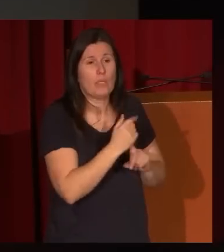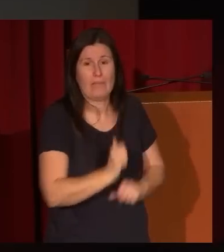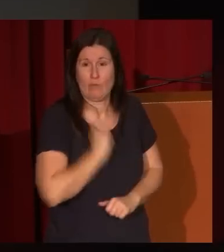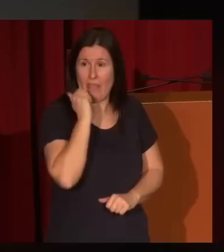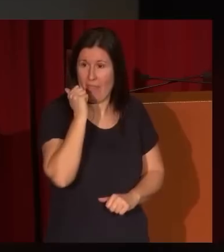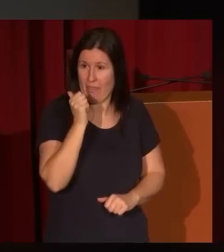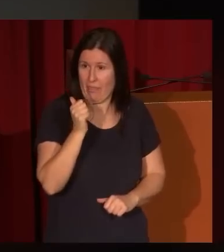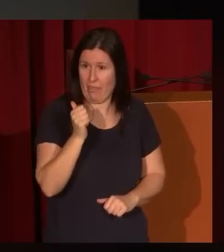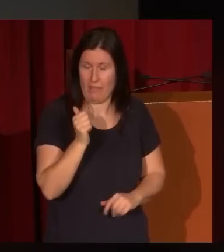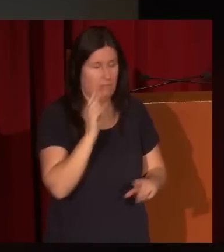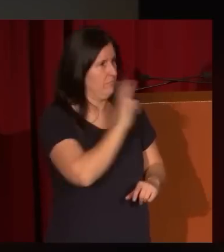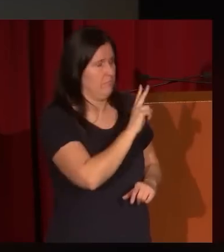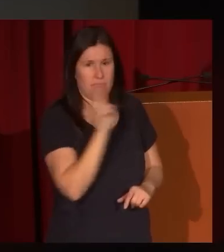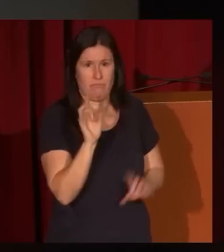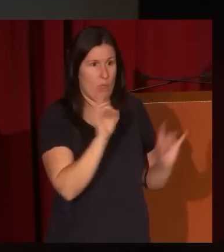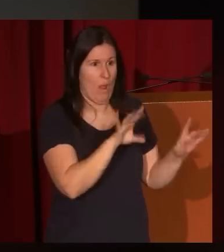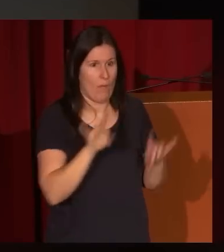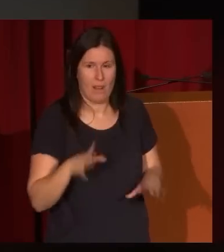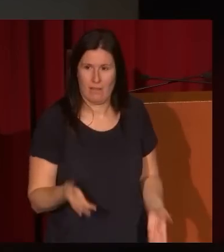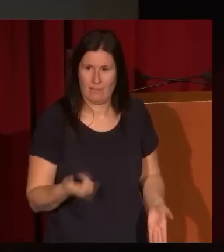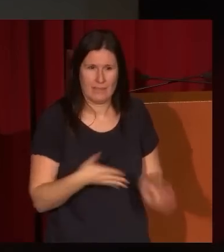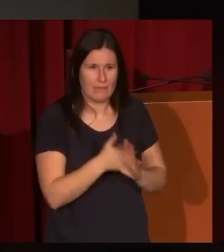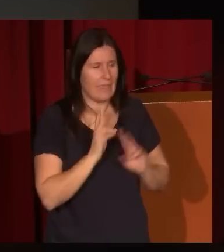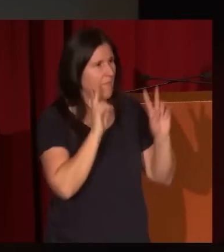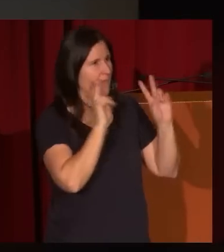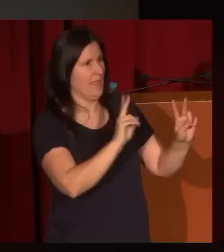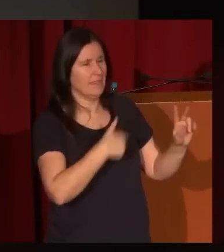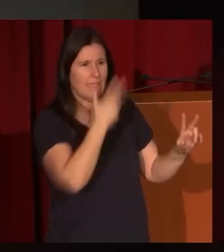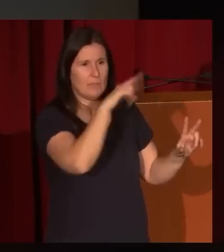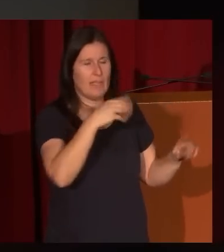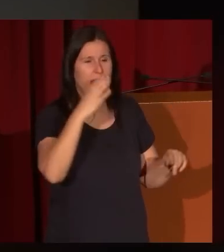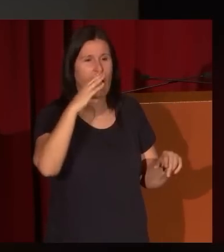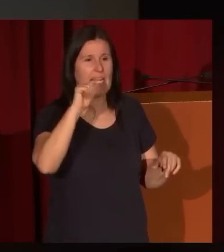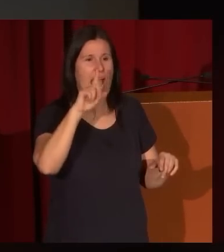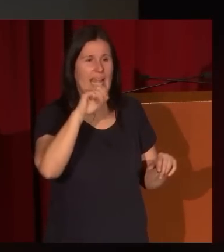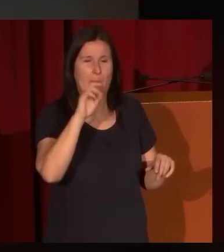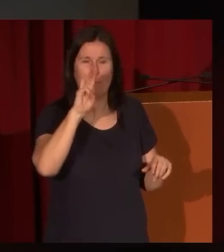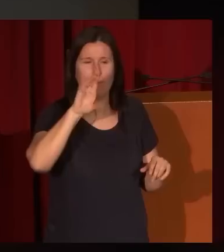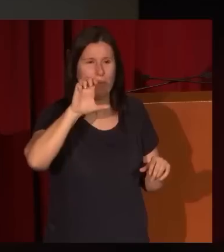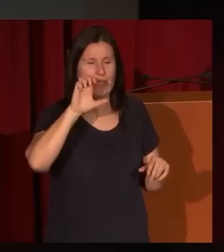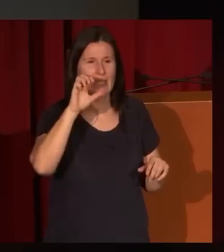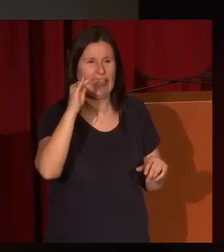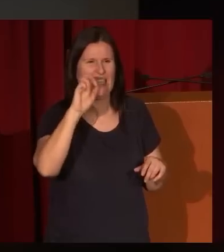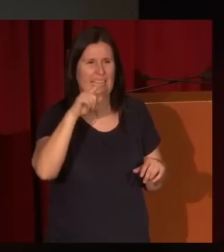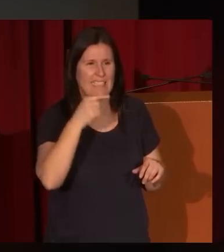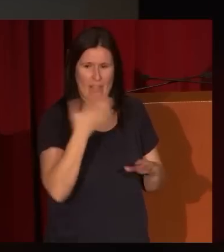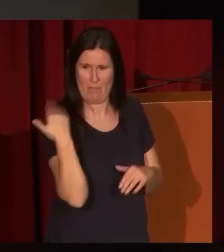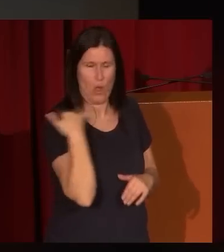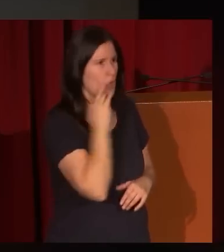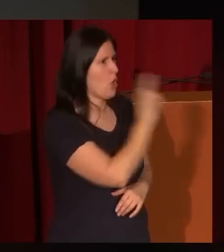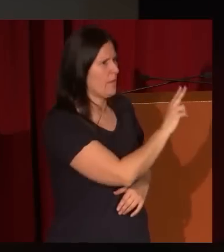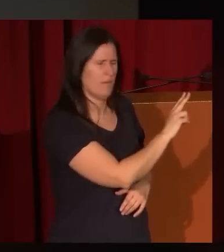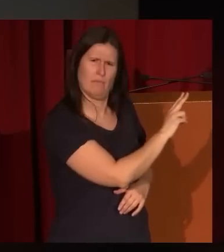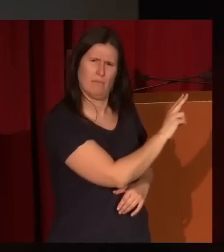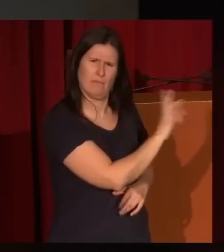quiero decir que, pero realmente eso también les da, viendo la exposición de Clara Peters, realmente digo, esto lo he visto yo hace dos días y es que